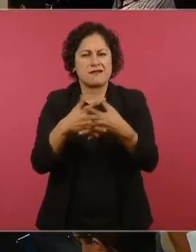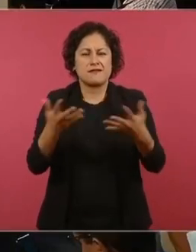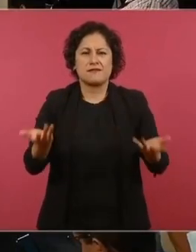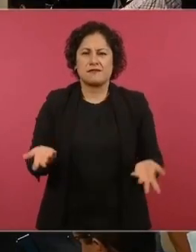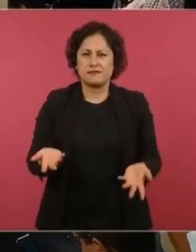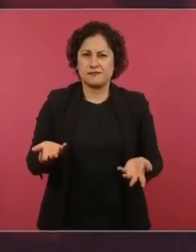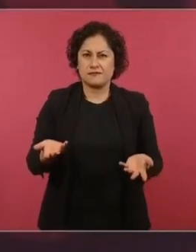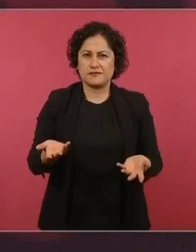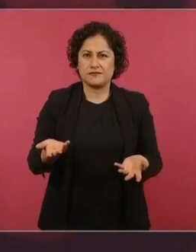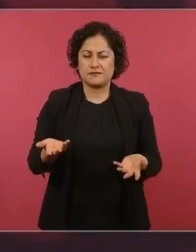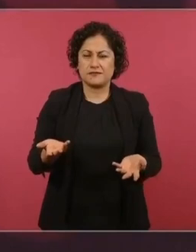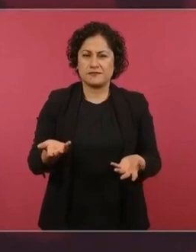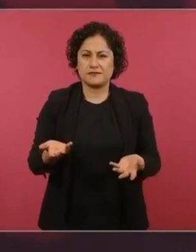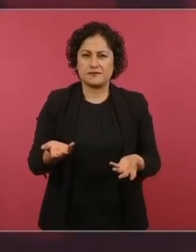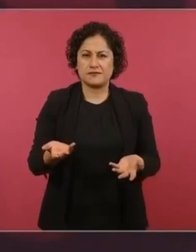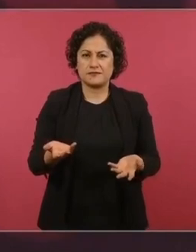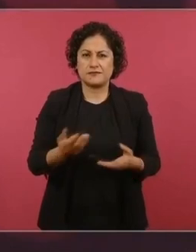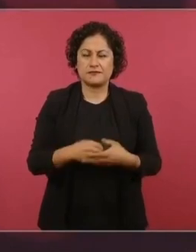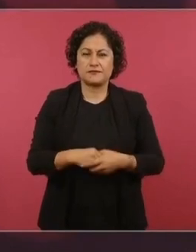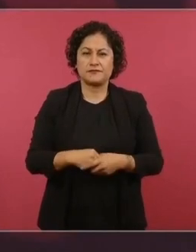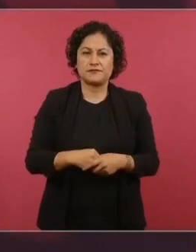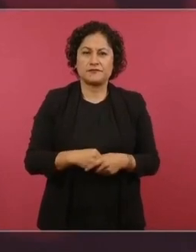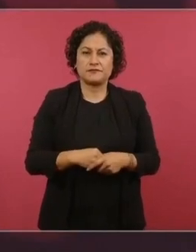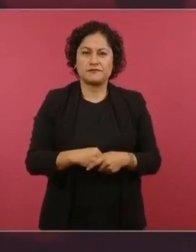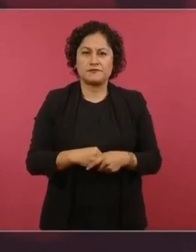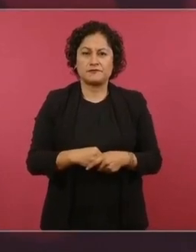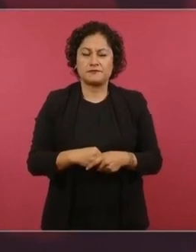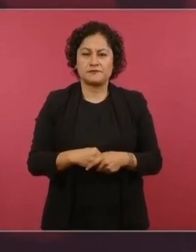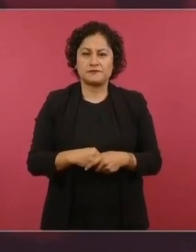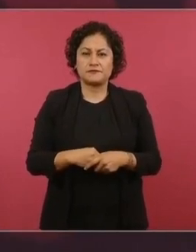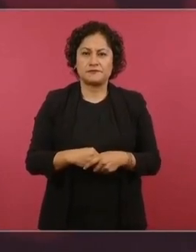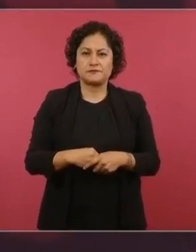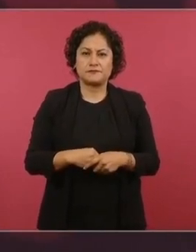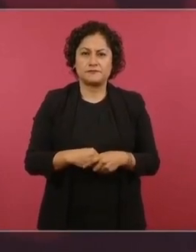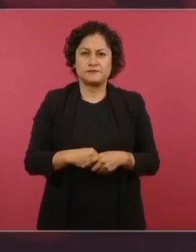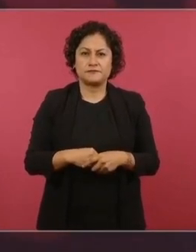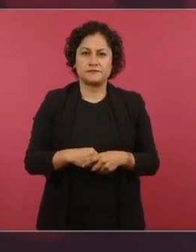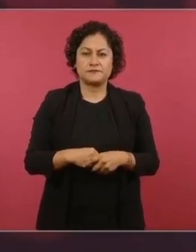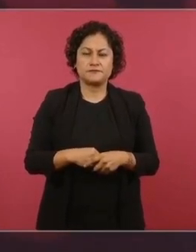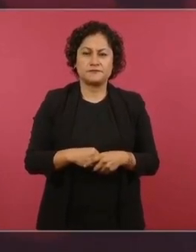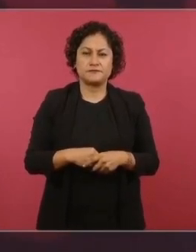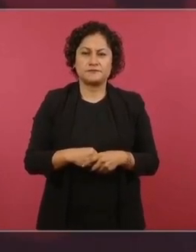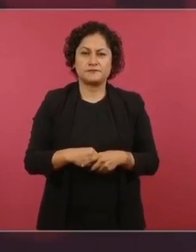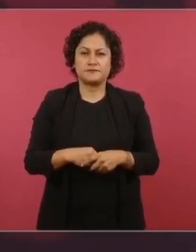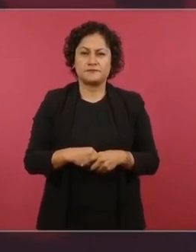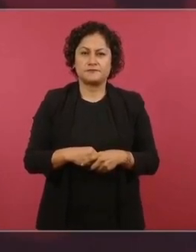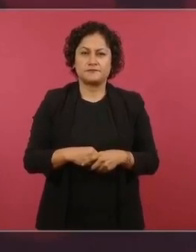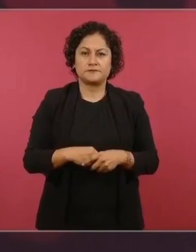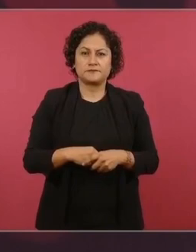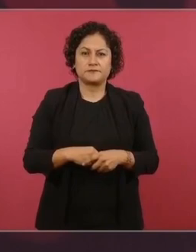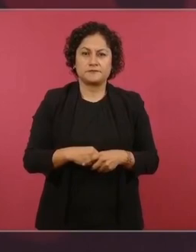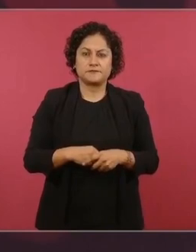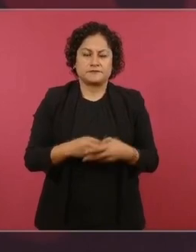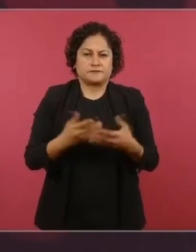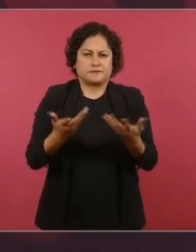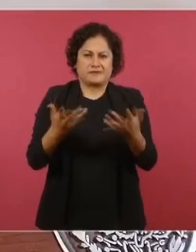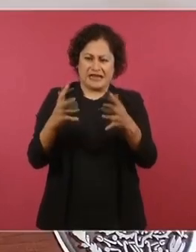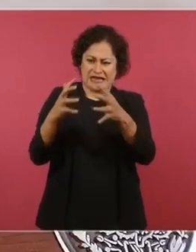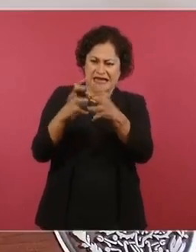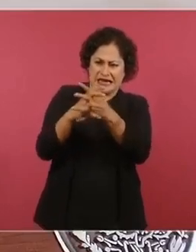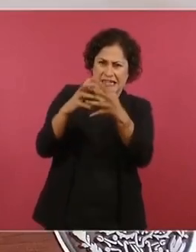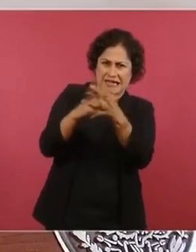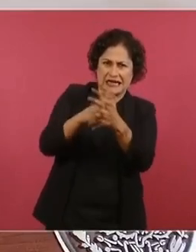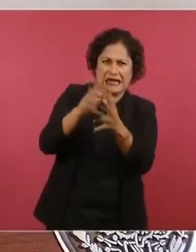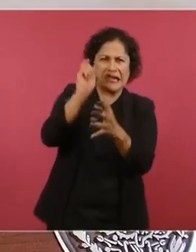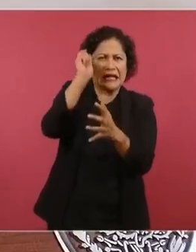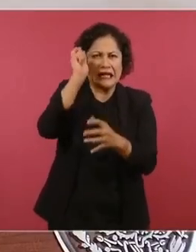la muerte de inocentes en